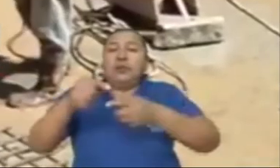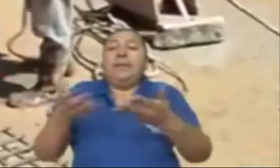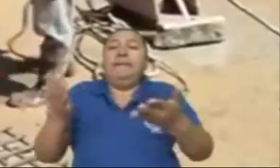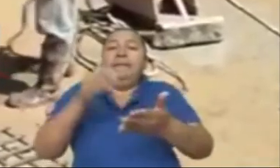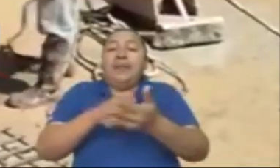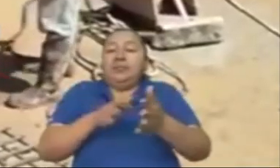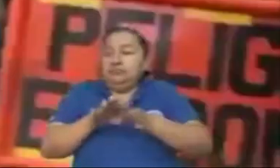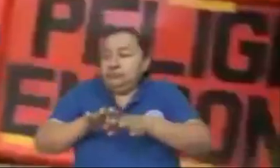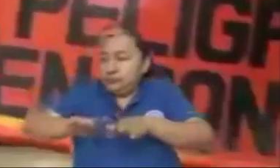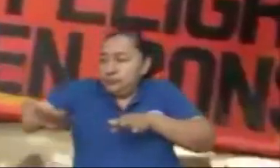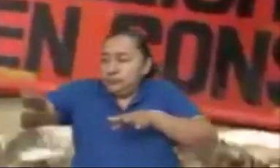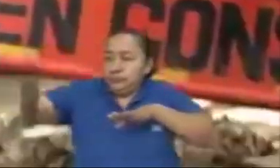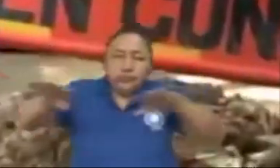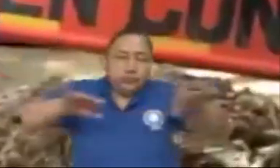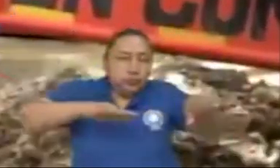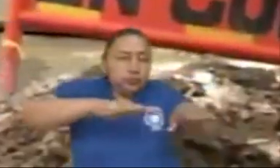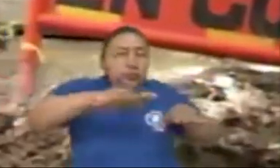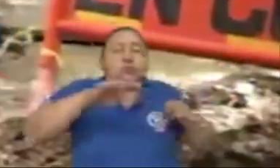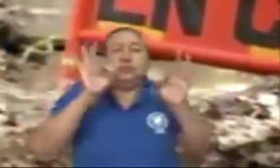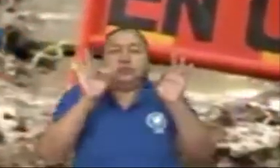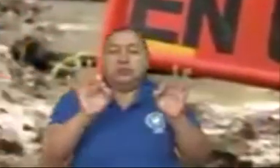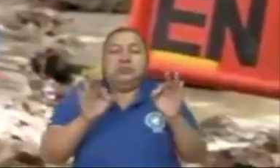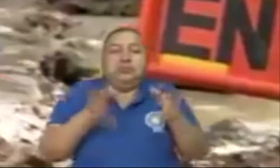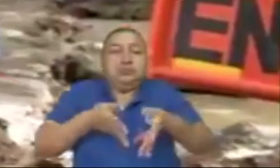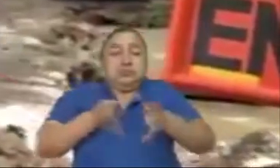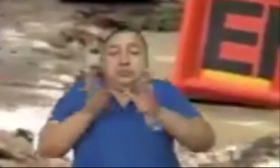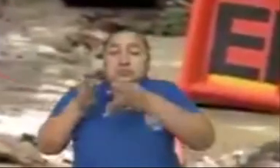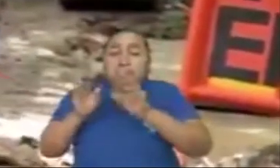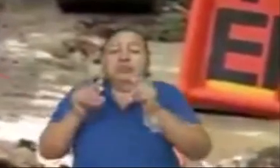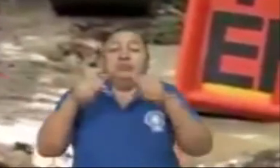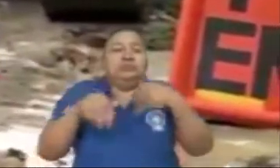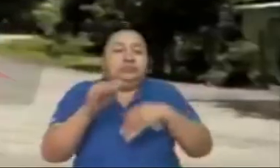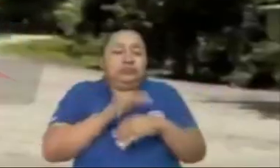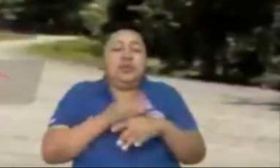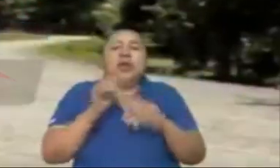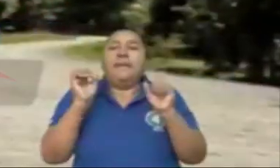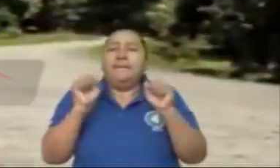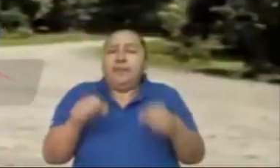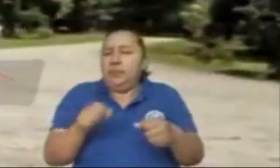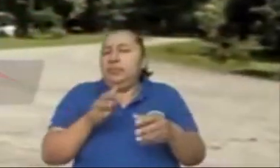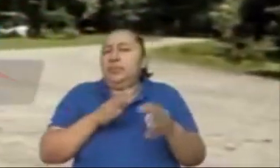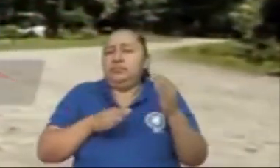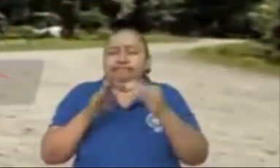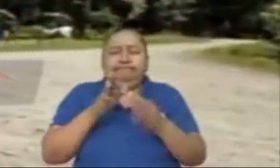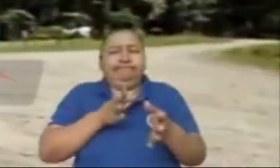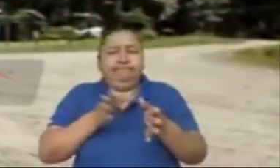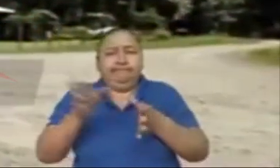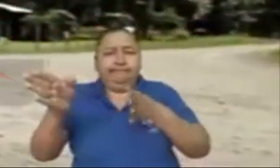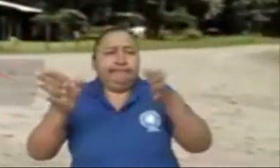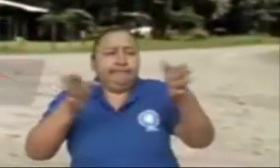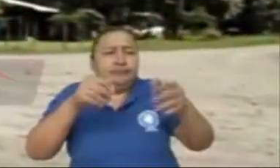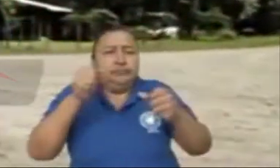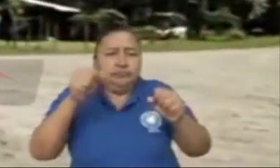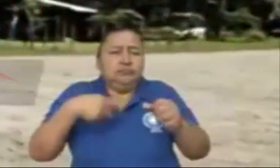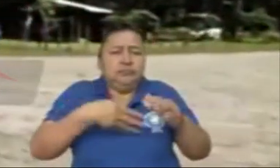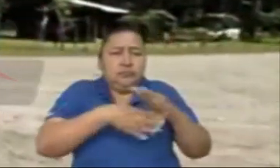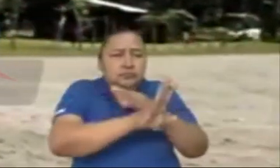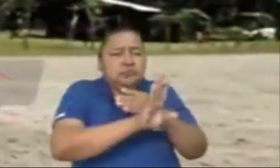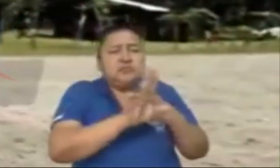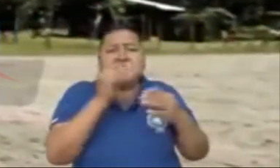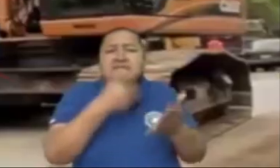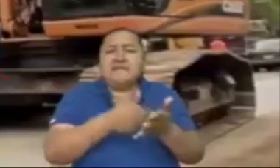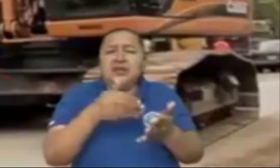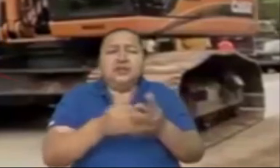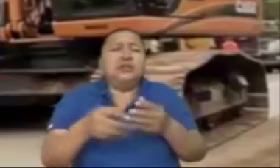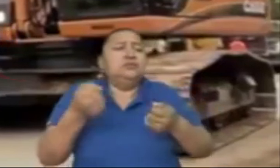pavimentada y significa que vamos a poder acceder con mayores facilidades a todos